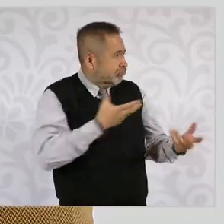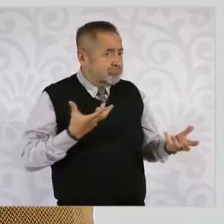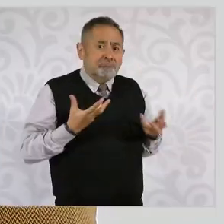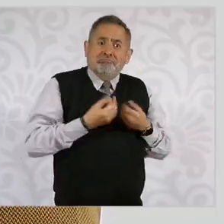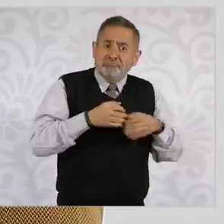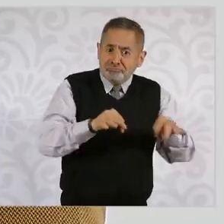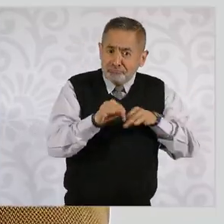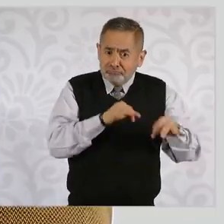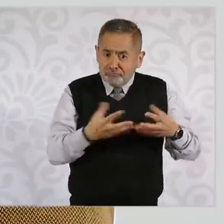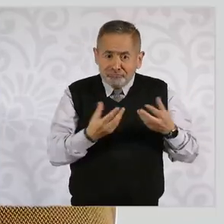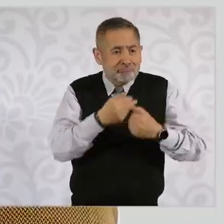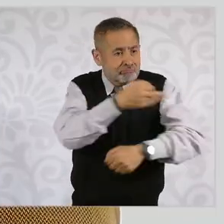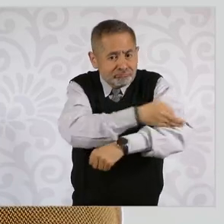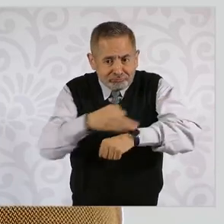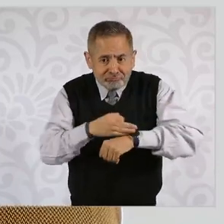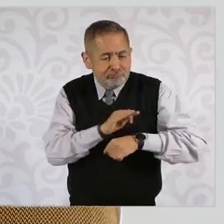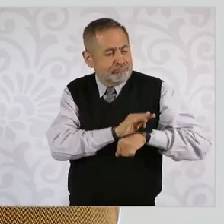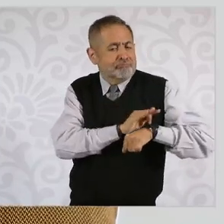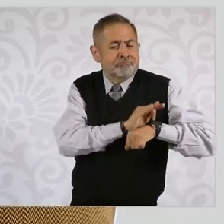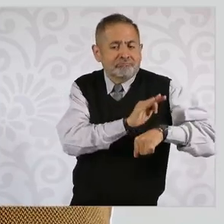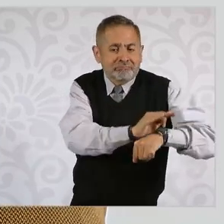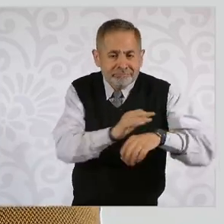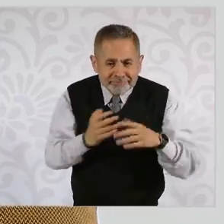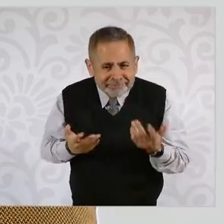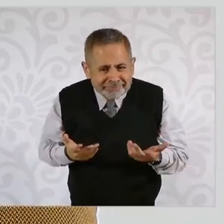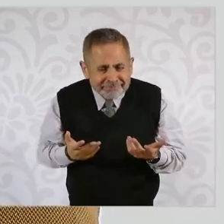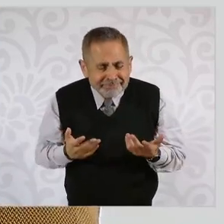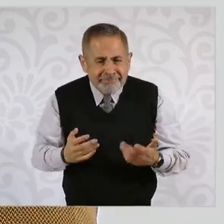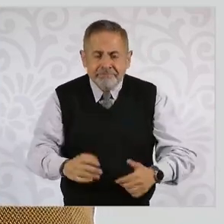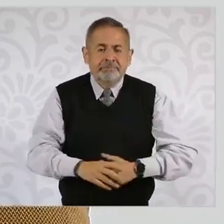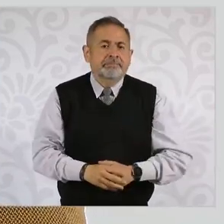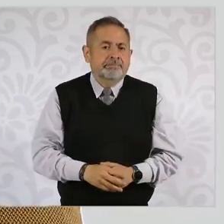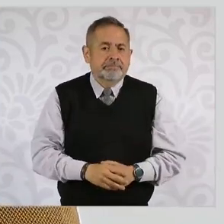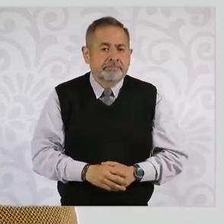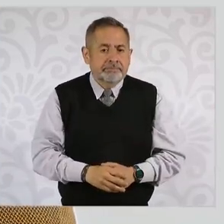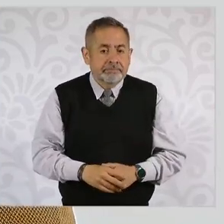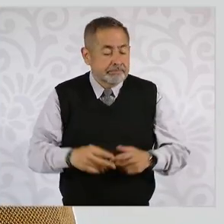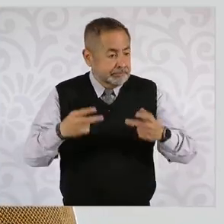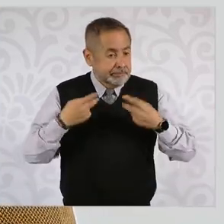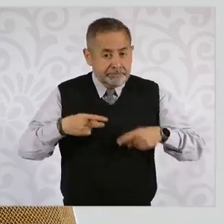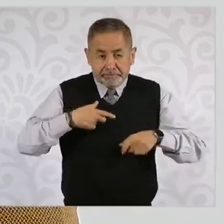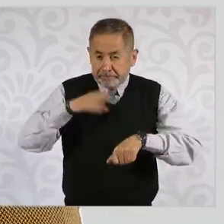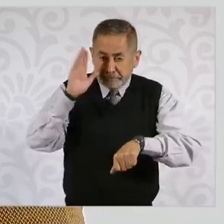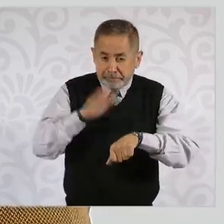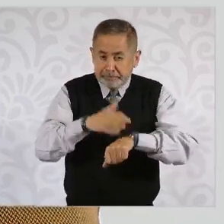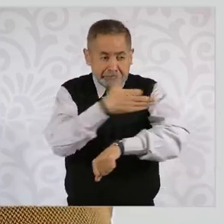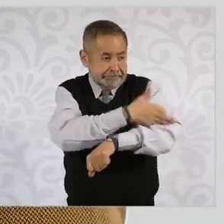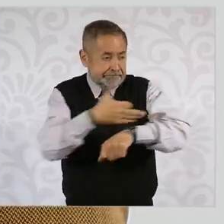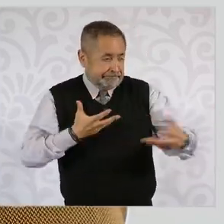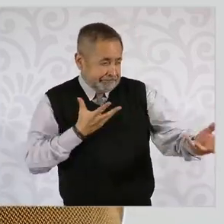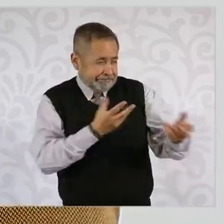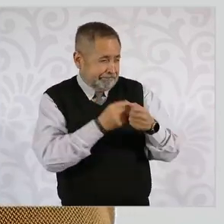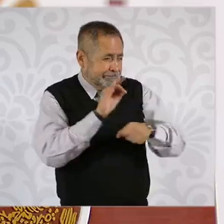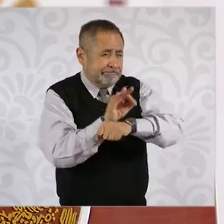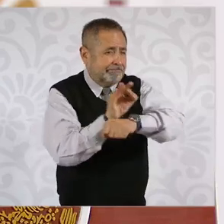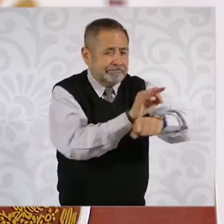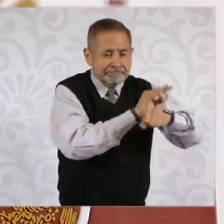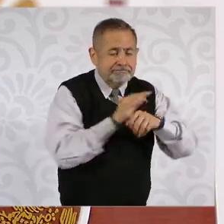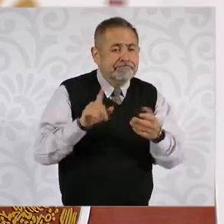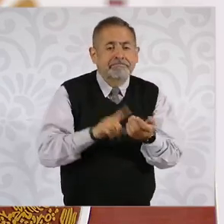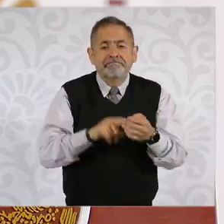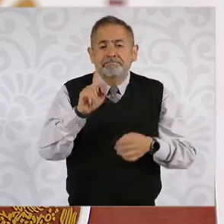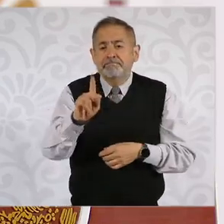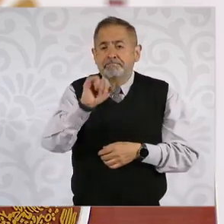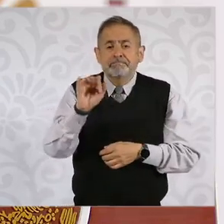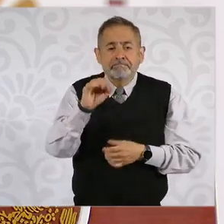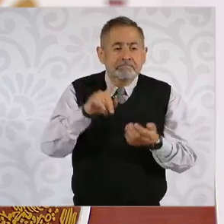en esta institución. La persona que acumula más familiares en el Poder